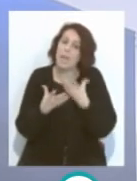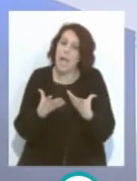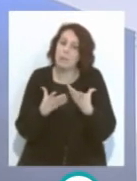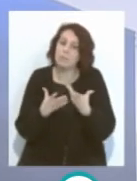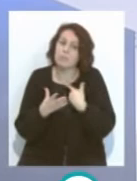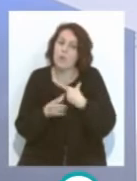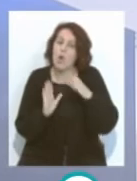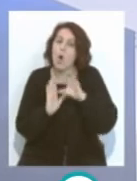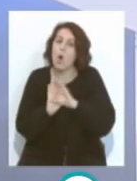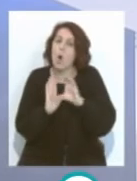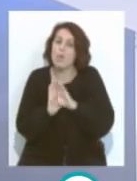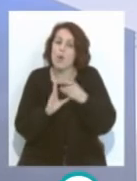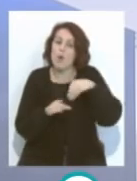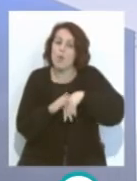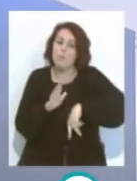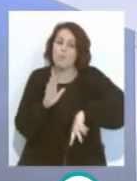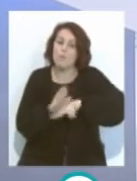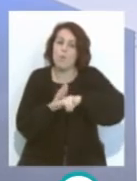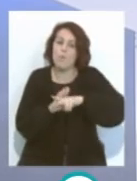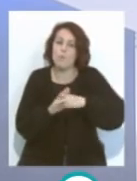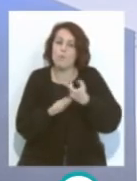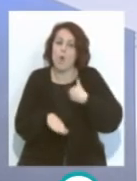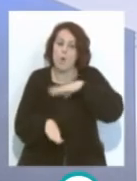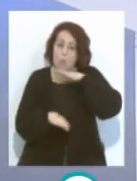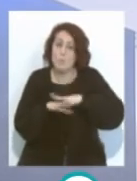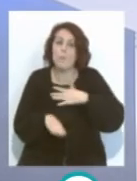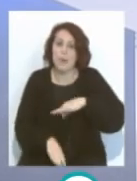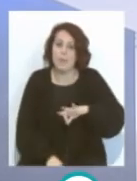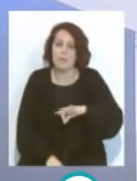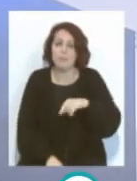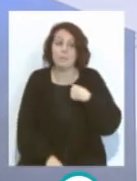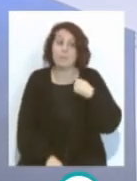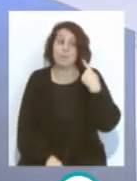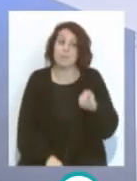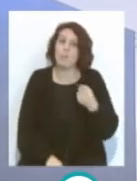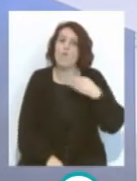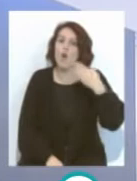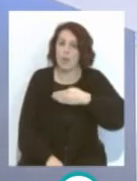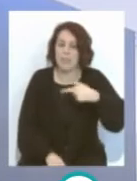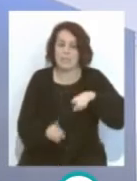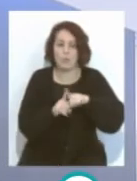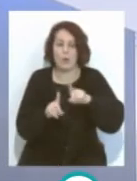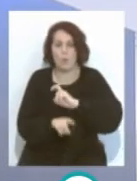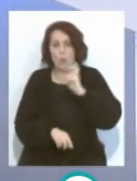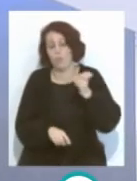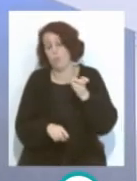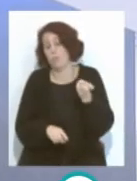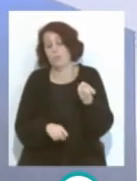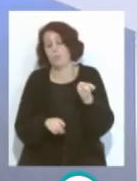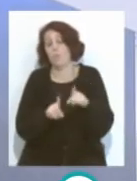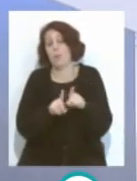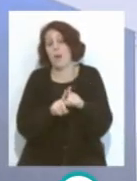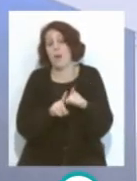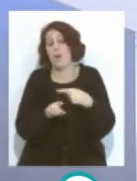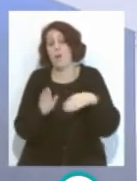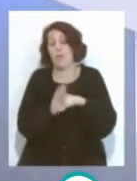saltarse los códigos del fútbol por eso digo que Bordalás como algunos otros indiscutiblemente se